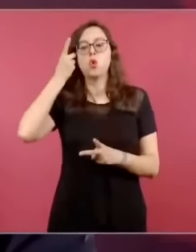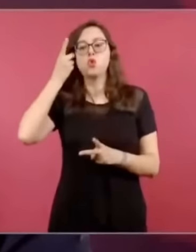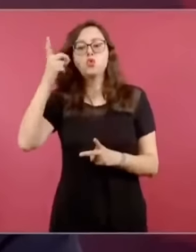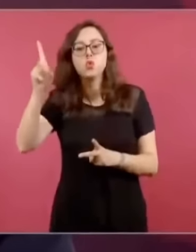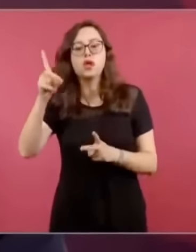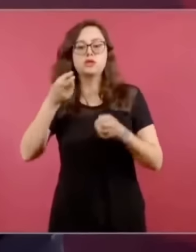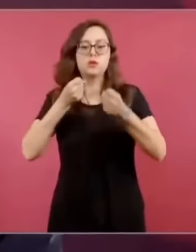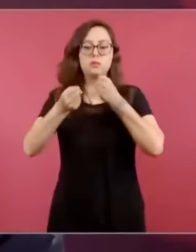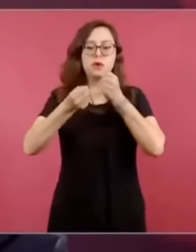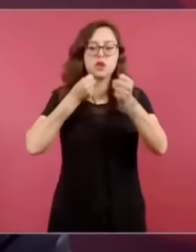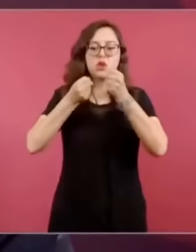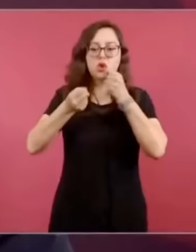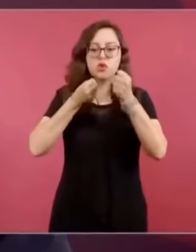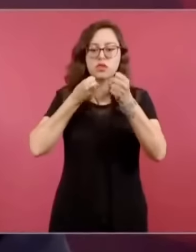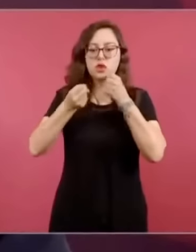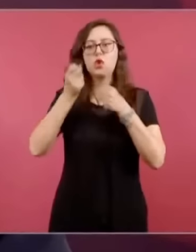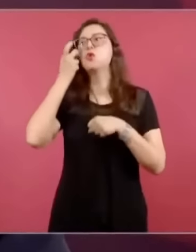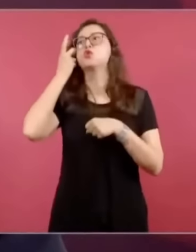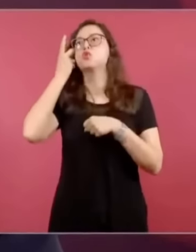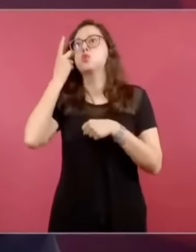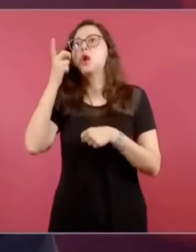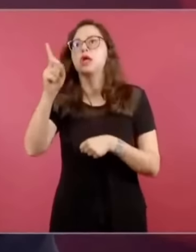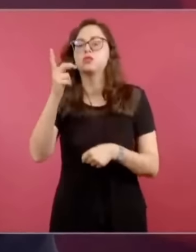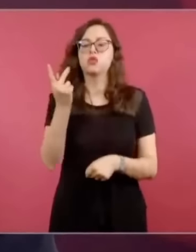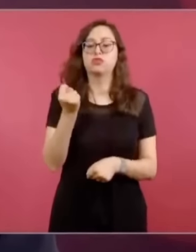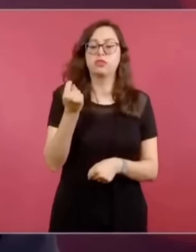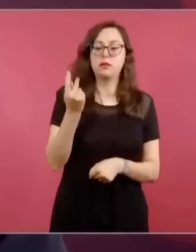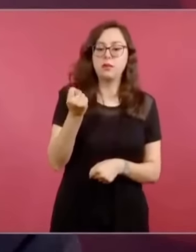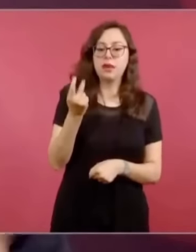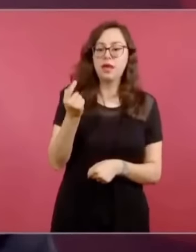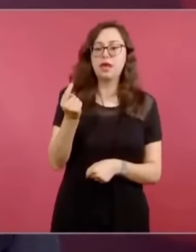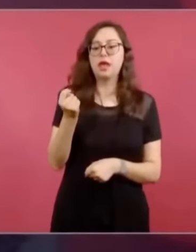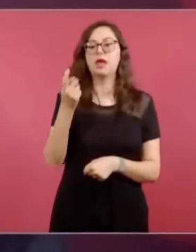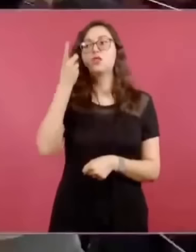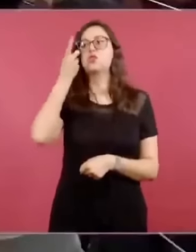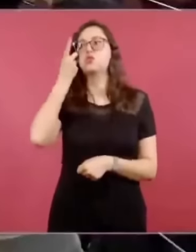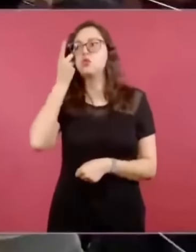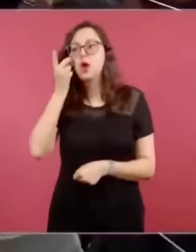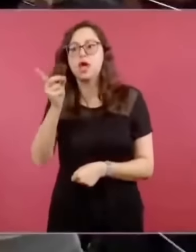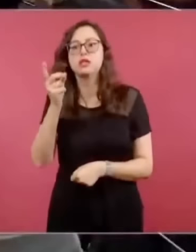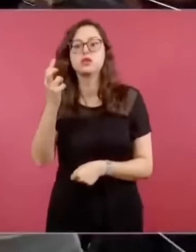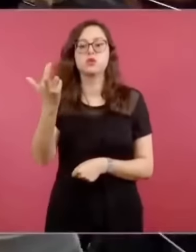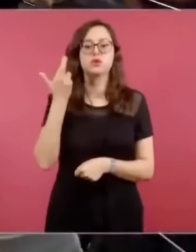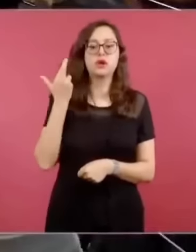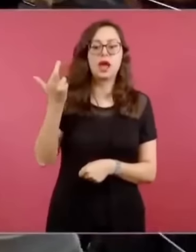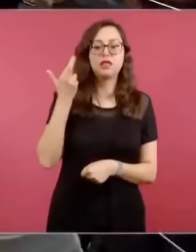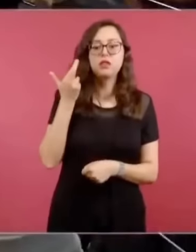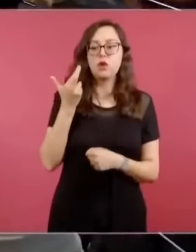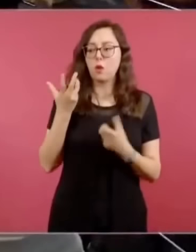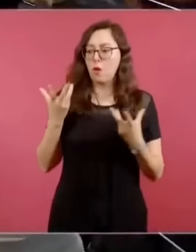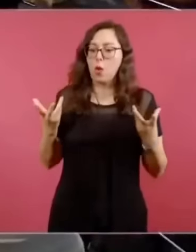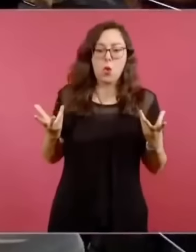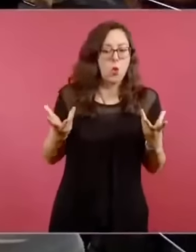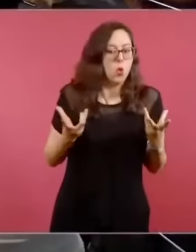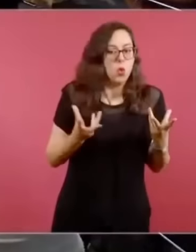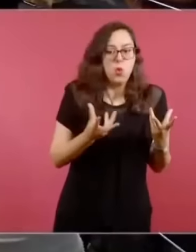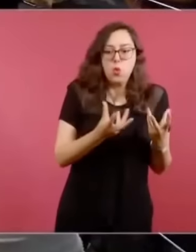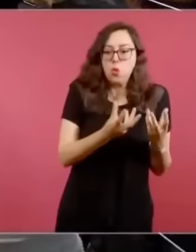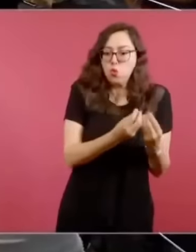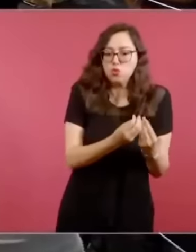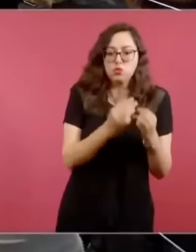información, era una red de